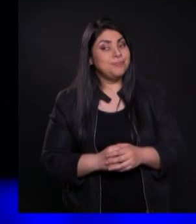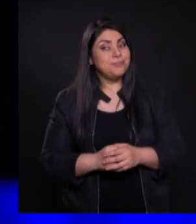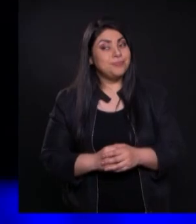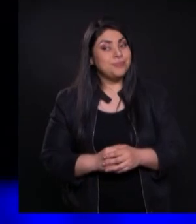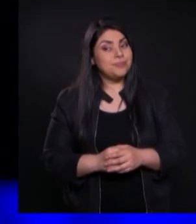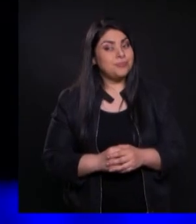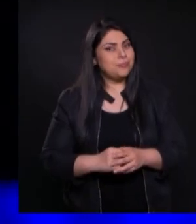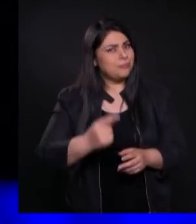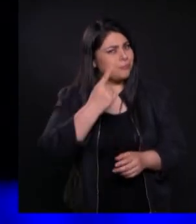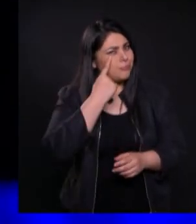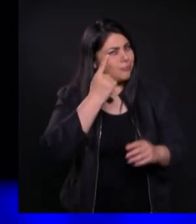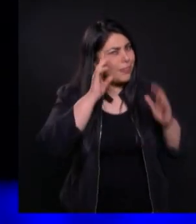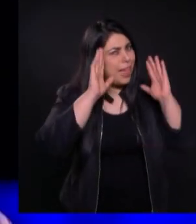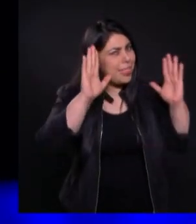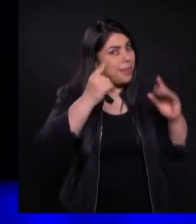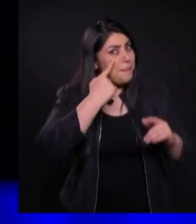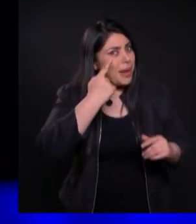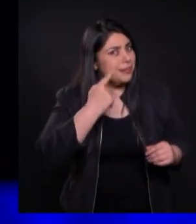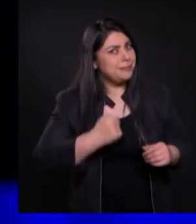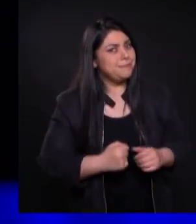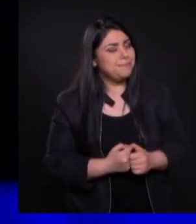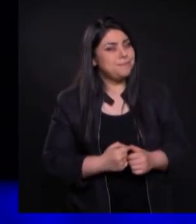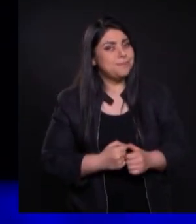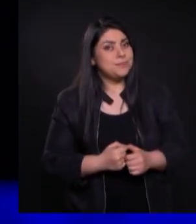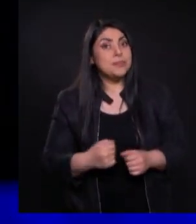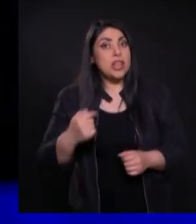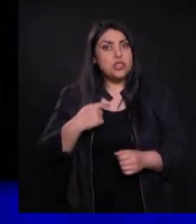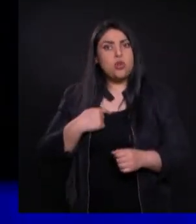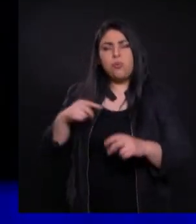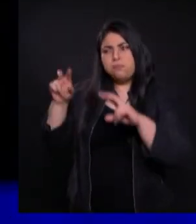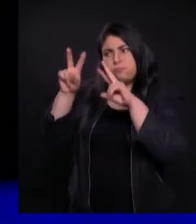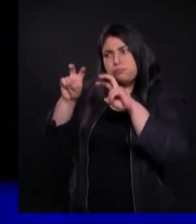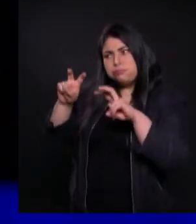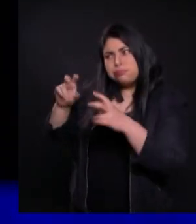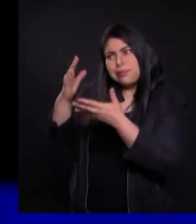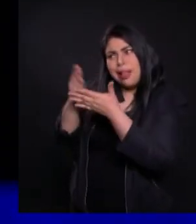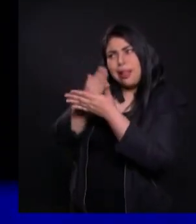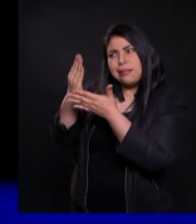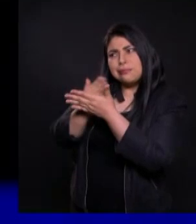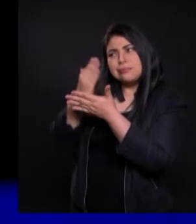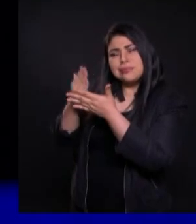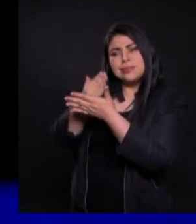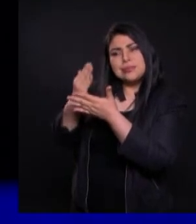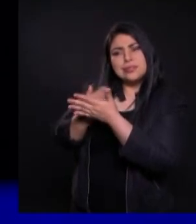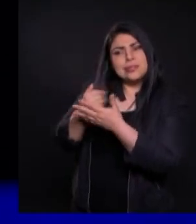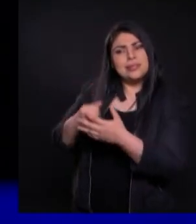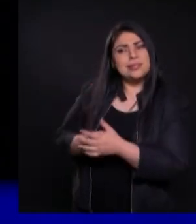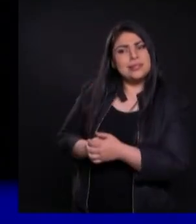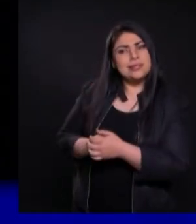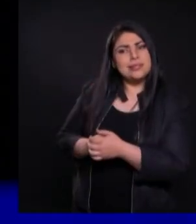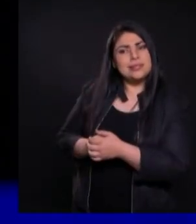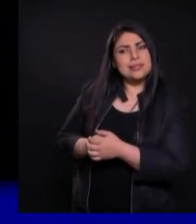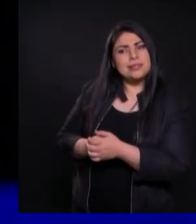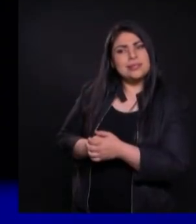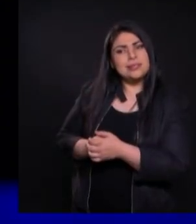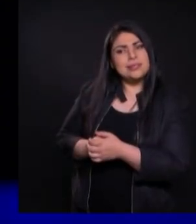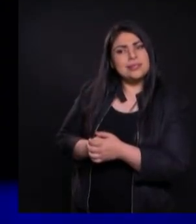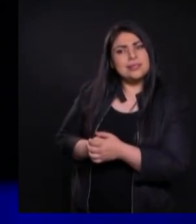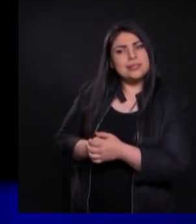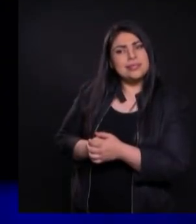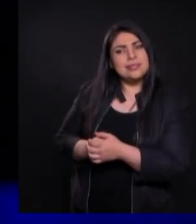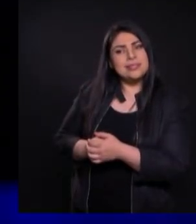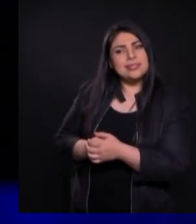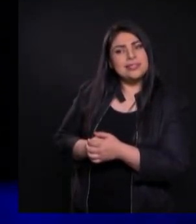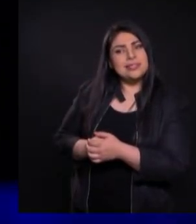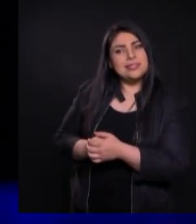Oiga lo que dice acá Esto lo investigué Le iba a decir así para Sentirme guau